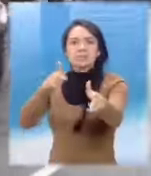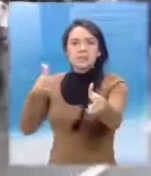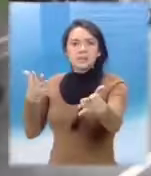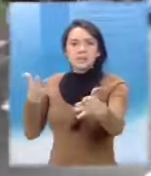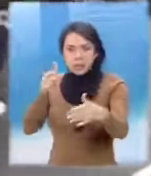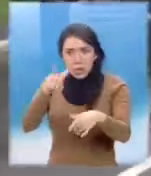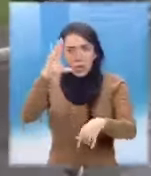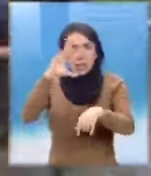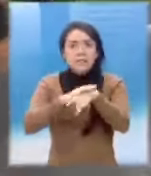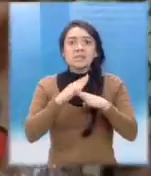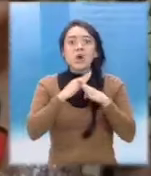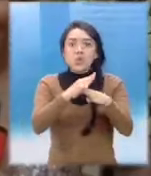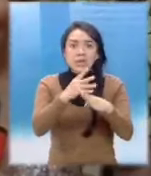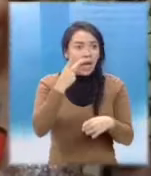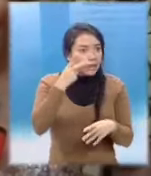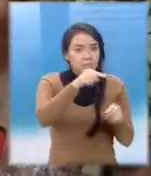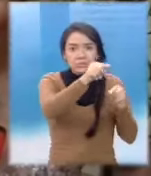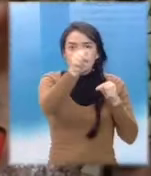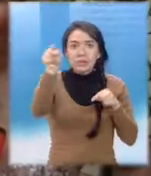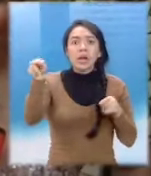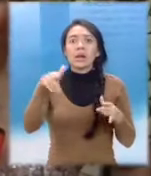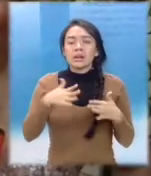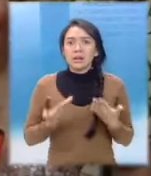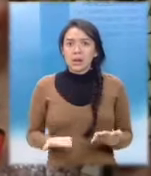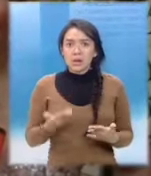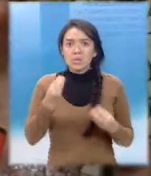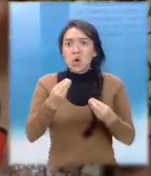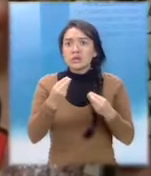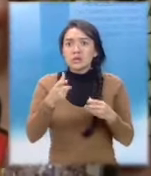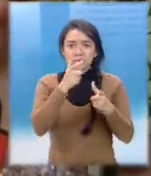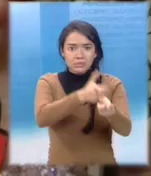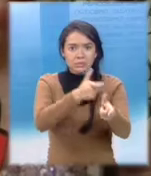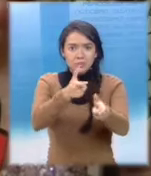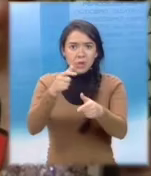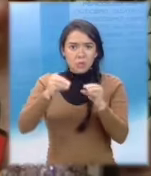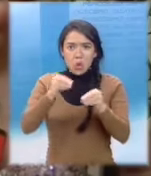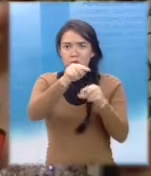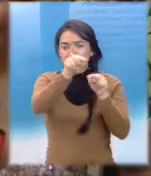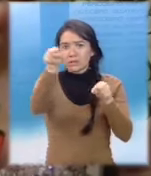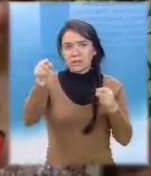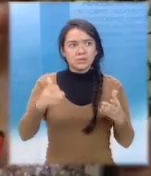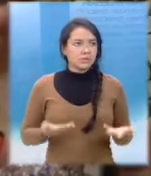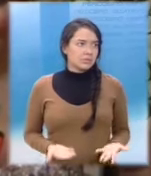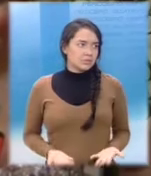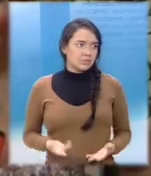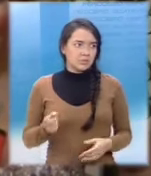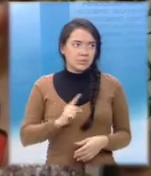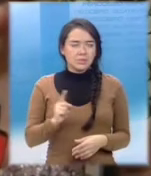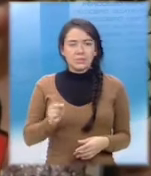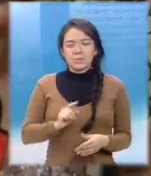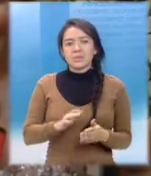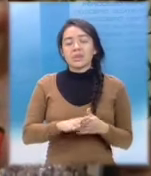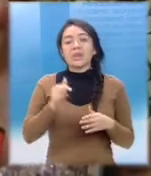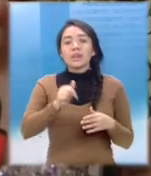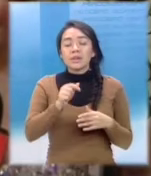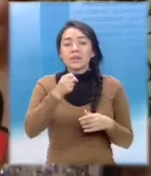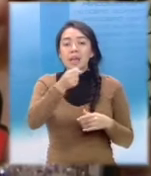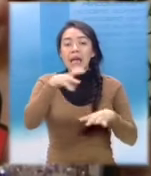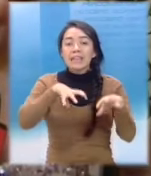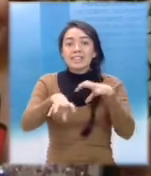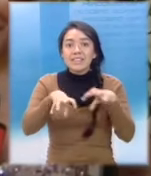Antes de que nos dé el derrame Mejor escuche las bellezas de la independencia Las actividades de fiestas de independencia